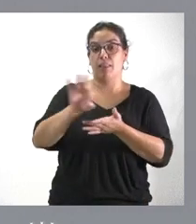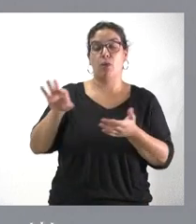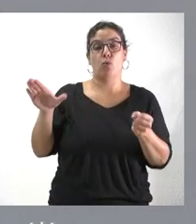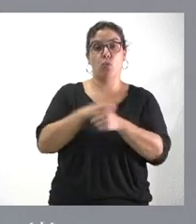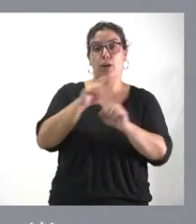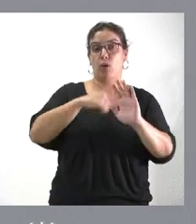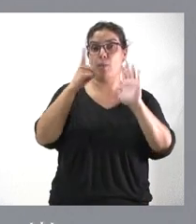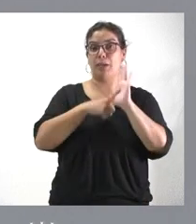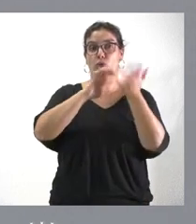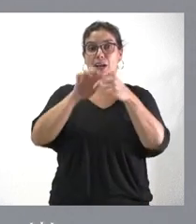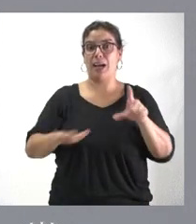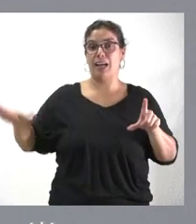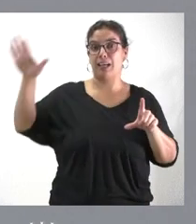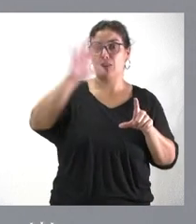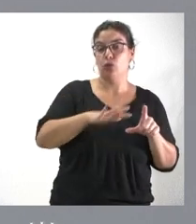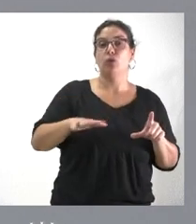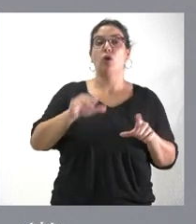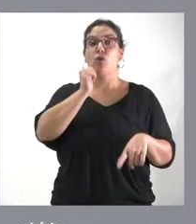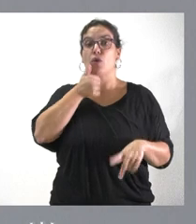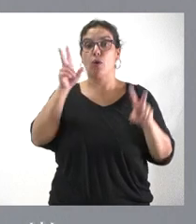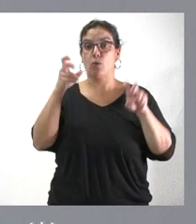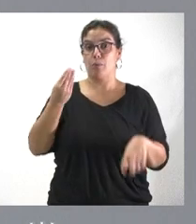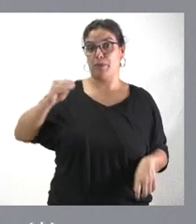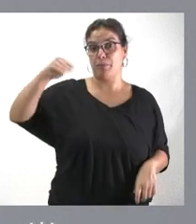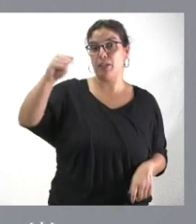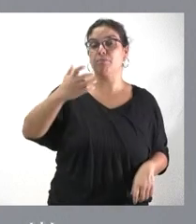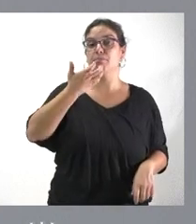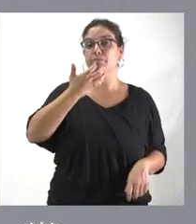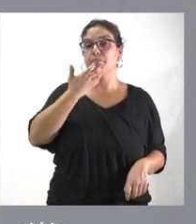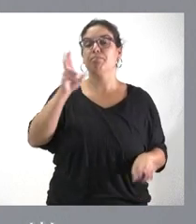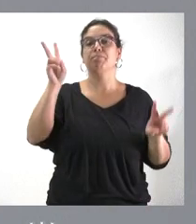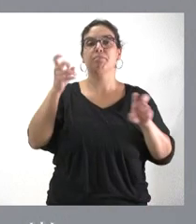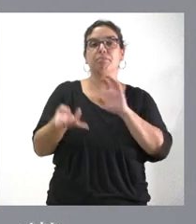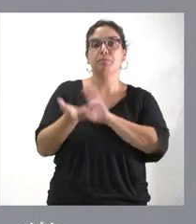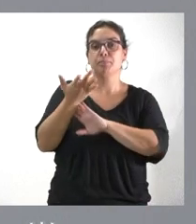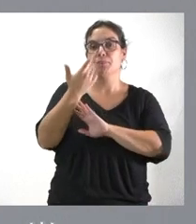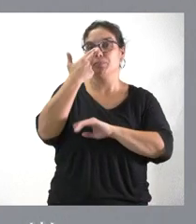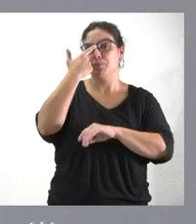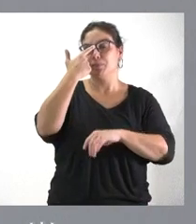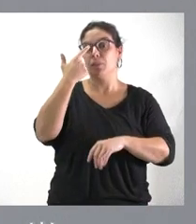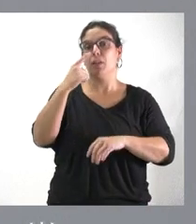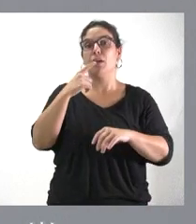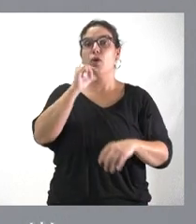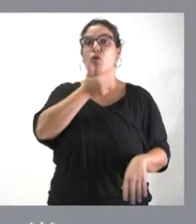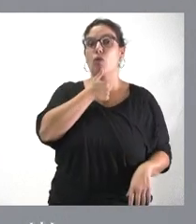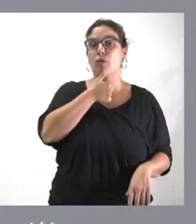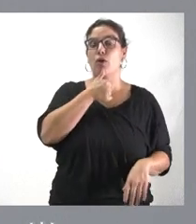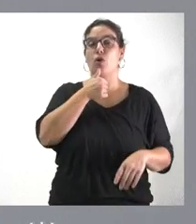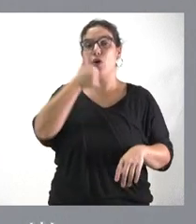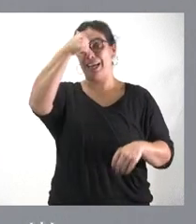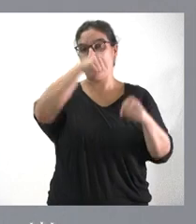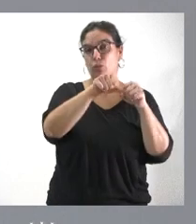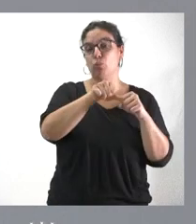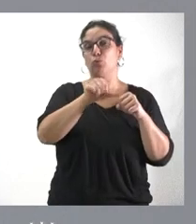Castilla y León, atendemos nuevos códigos, como la puesta en marcha de código ICTUS, código SEPSIS, etc., y